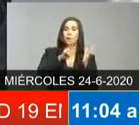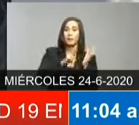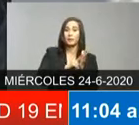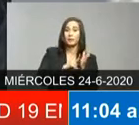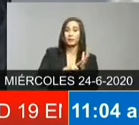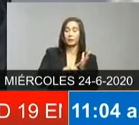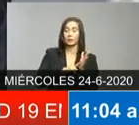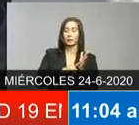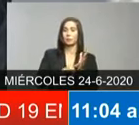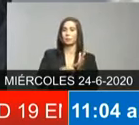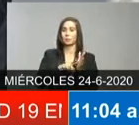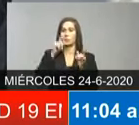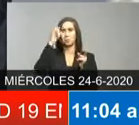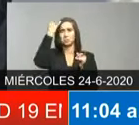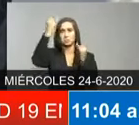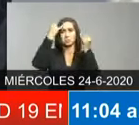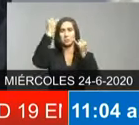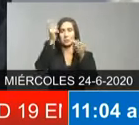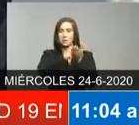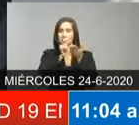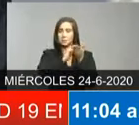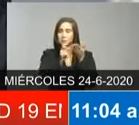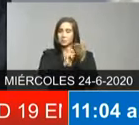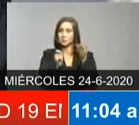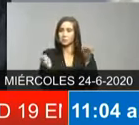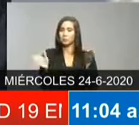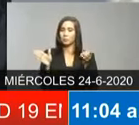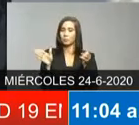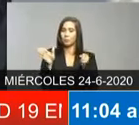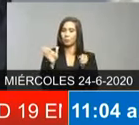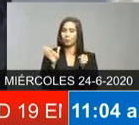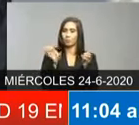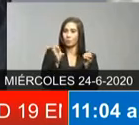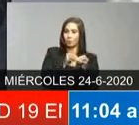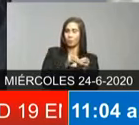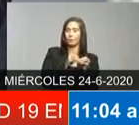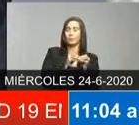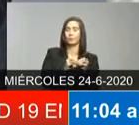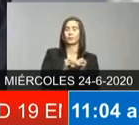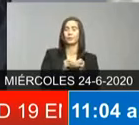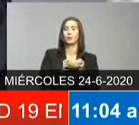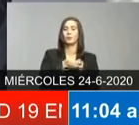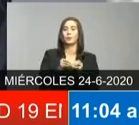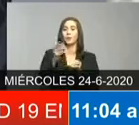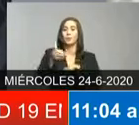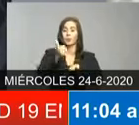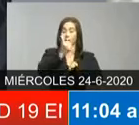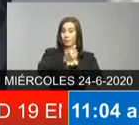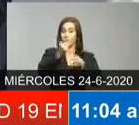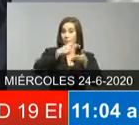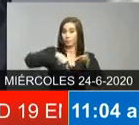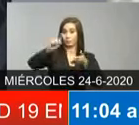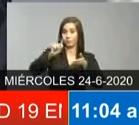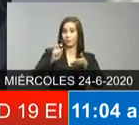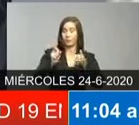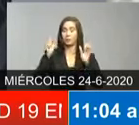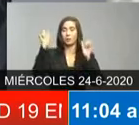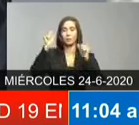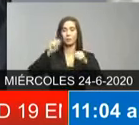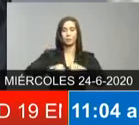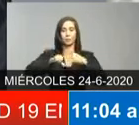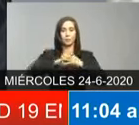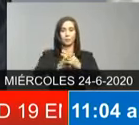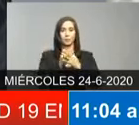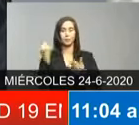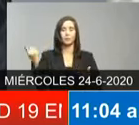prácticamente está listo y estamos dando los toques finales para su implementación y que podamos